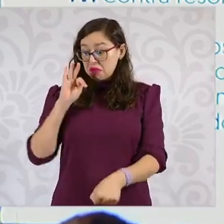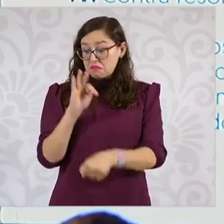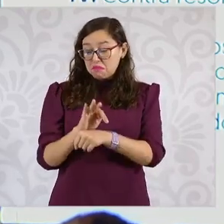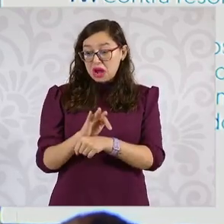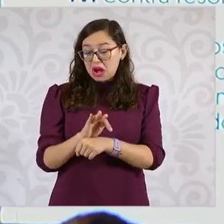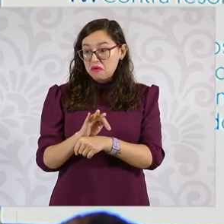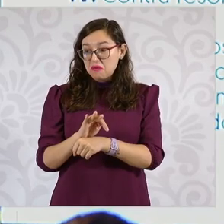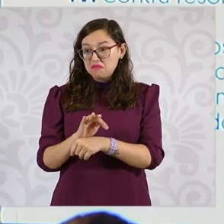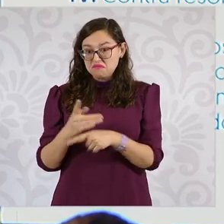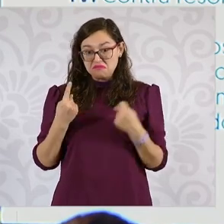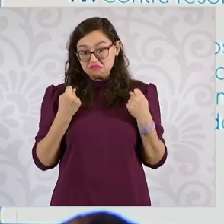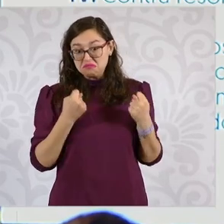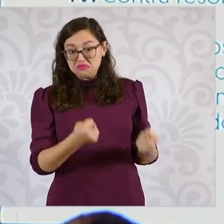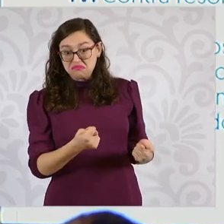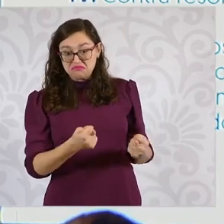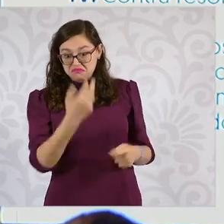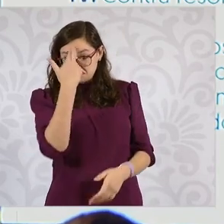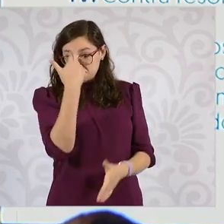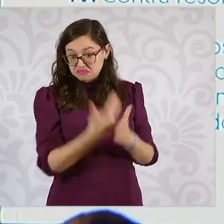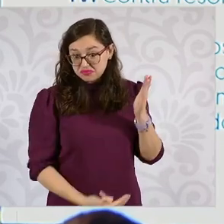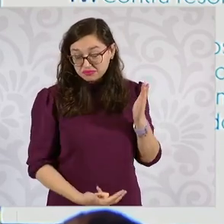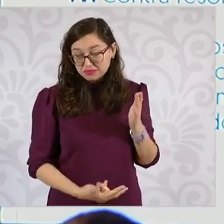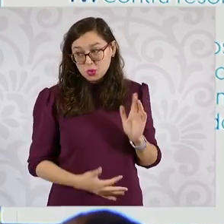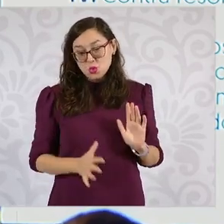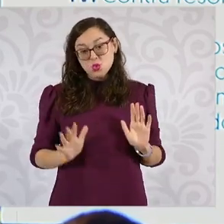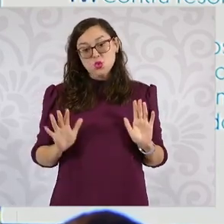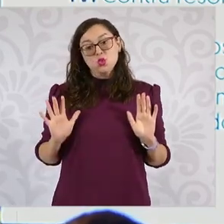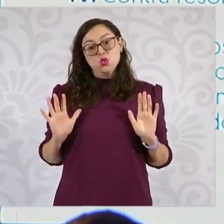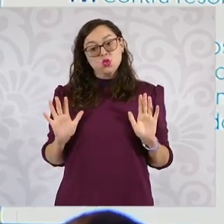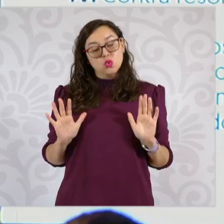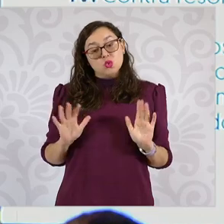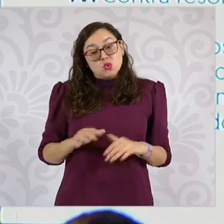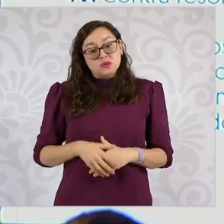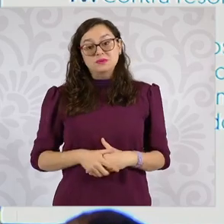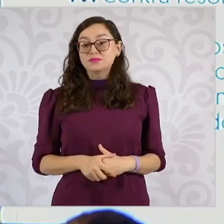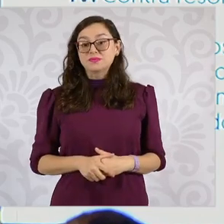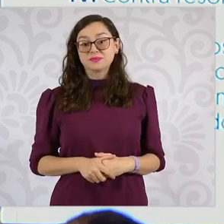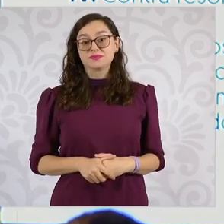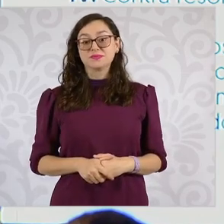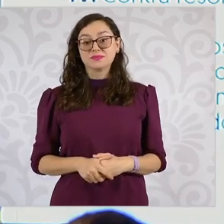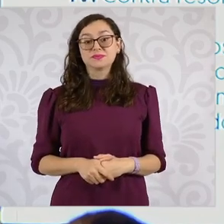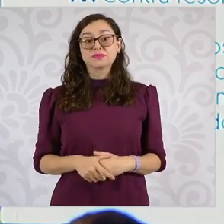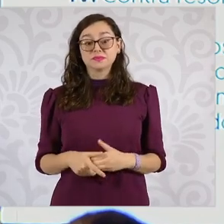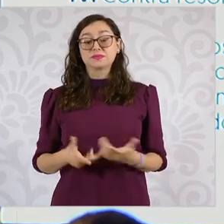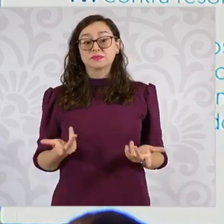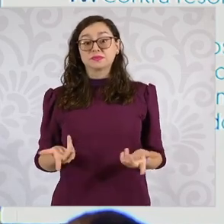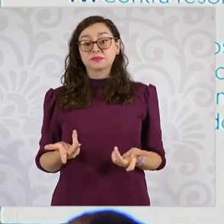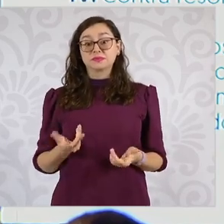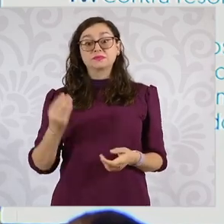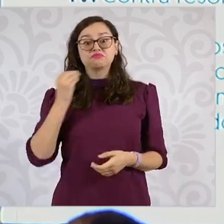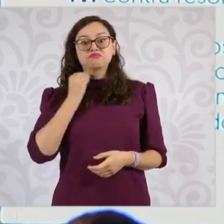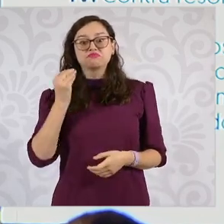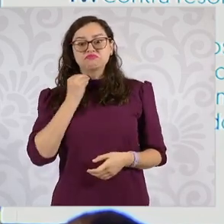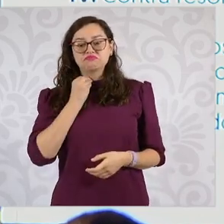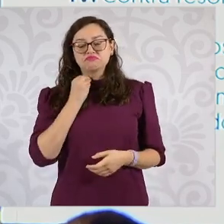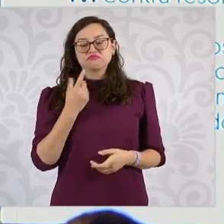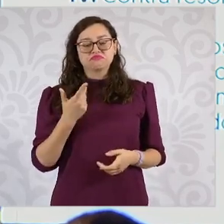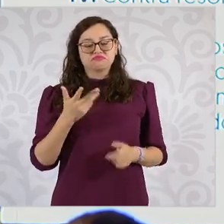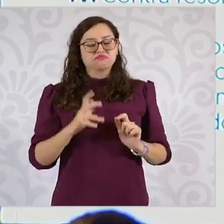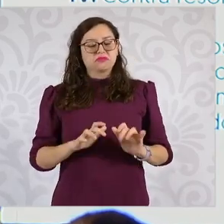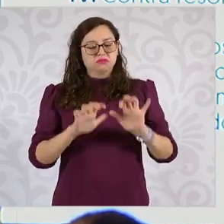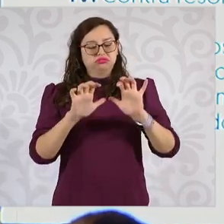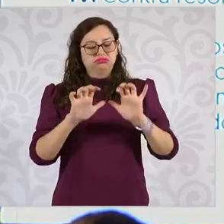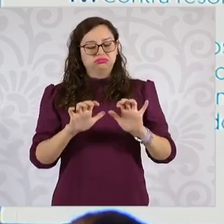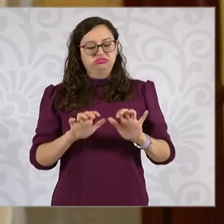una suspensión. Cualquier ciudadano lo puede hacer, en este caso la consejería jurídica va a